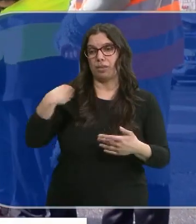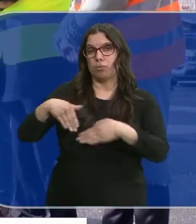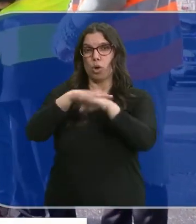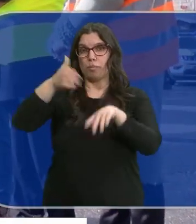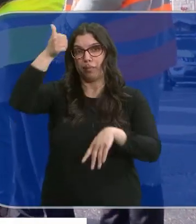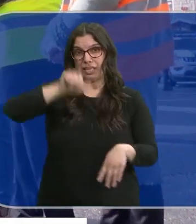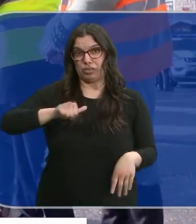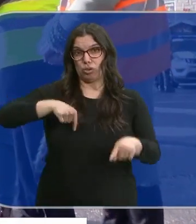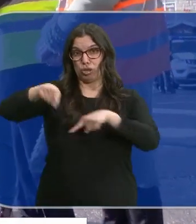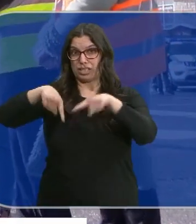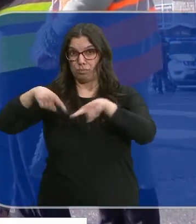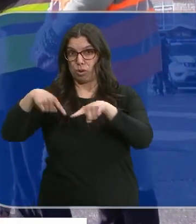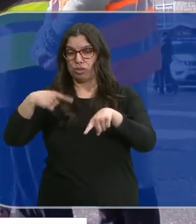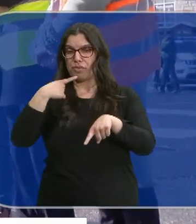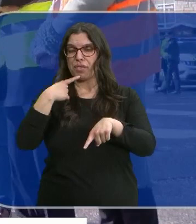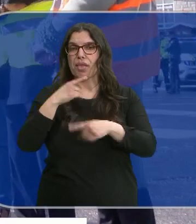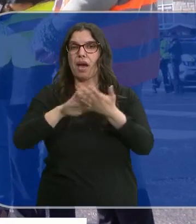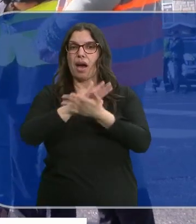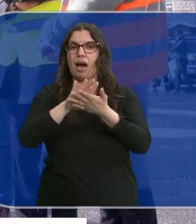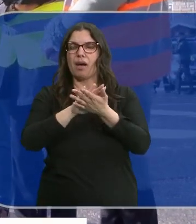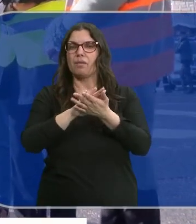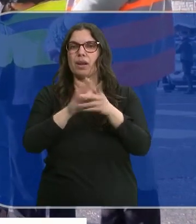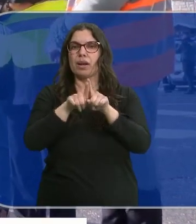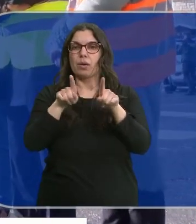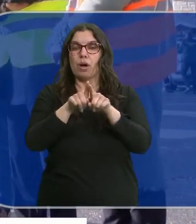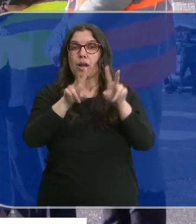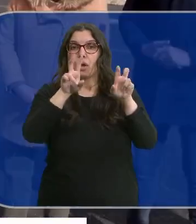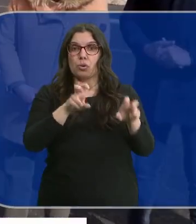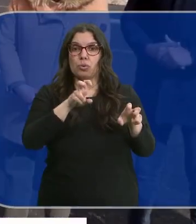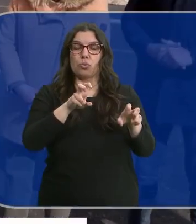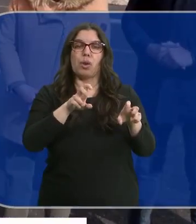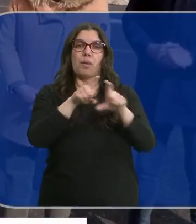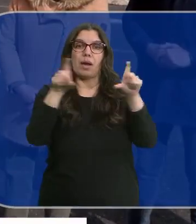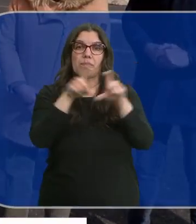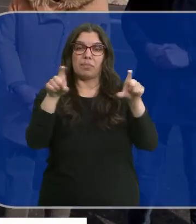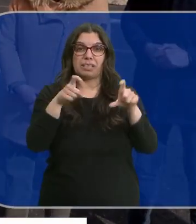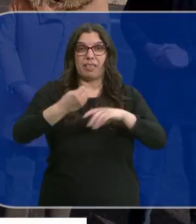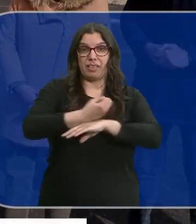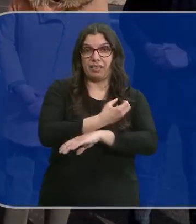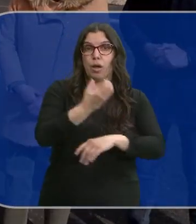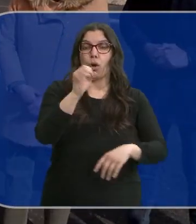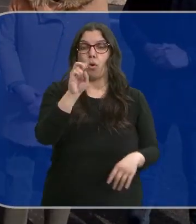Óscar Puente en relación a una posible competencia desleal de la nueva operadora ferroviaria UIGO.